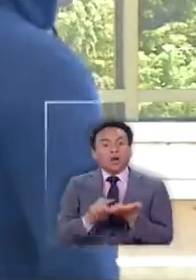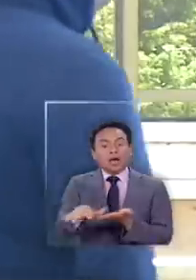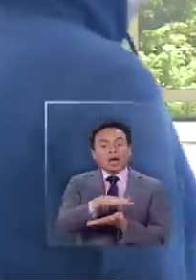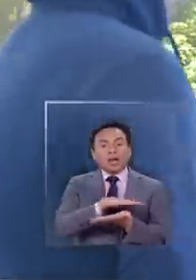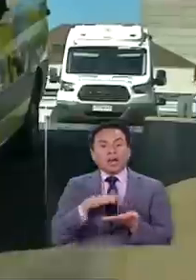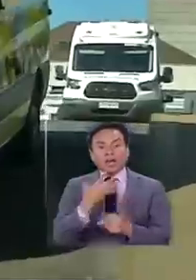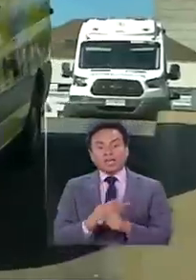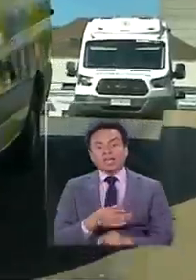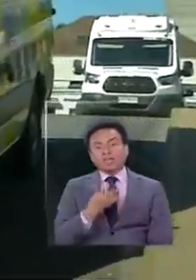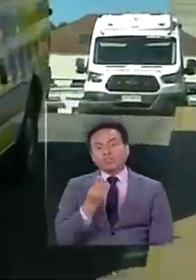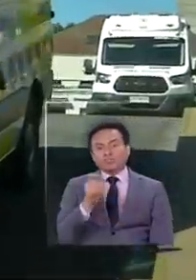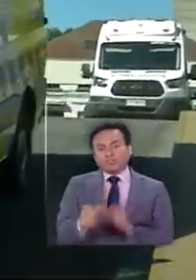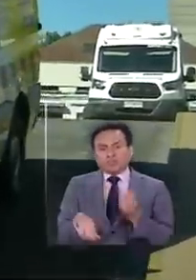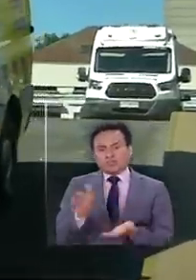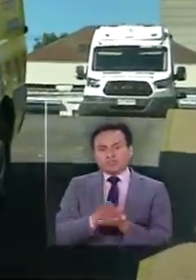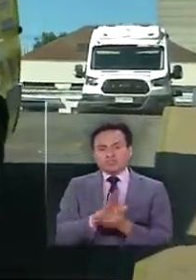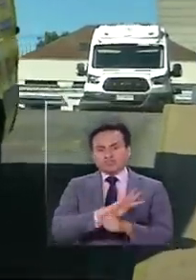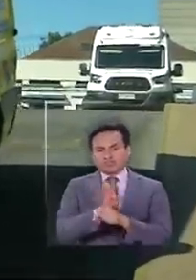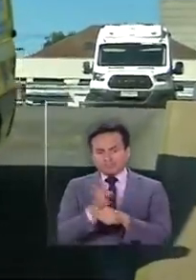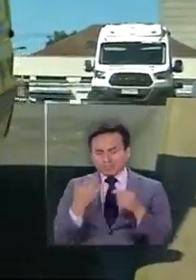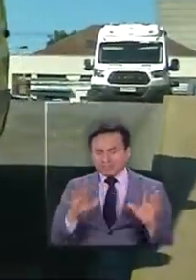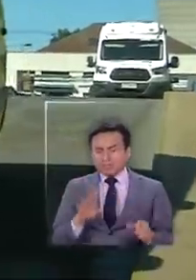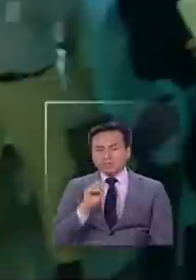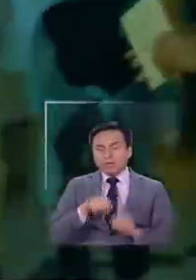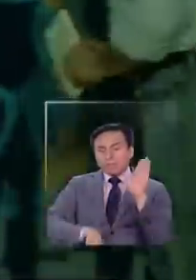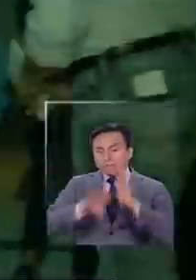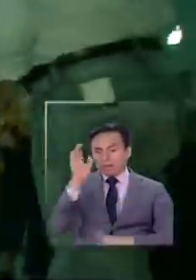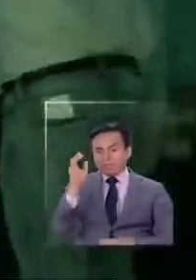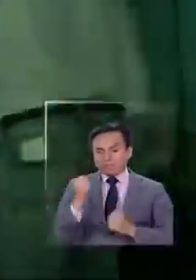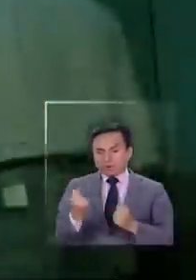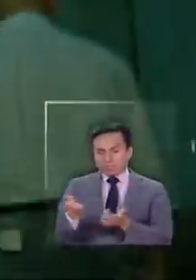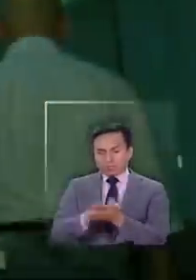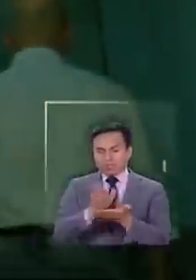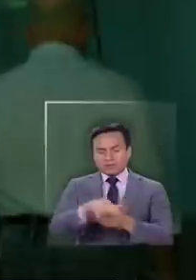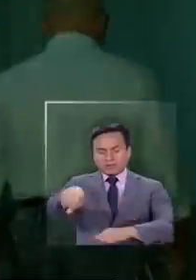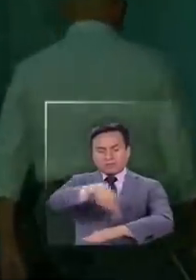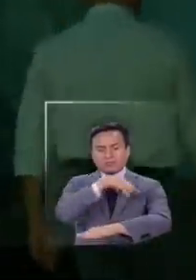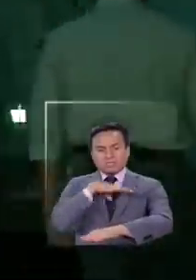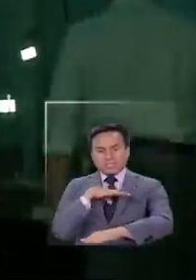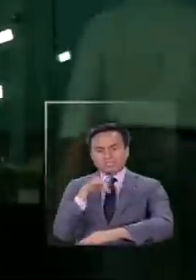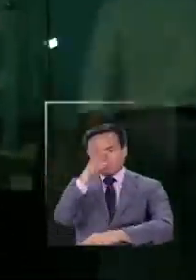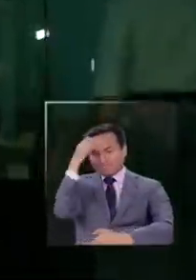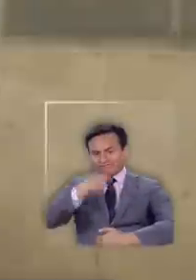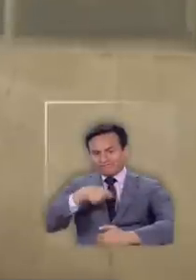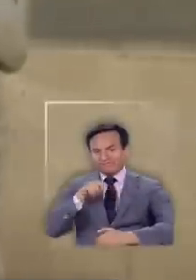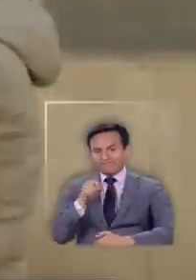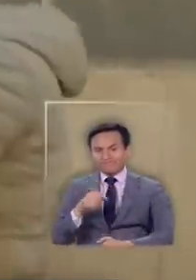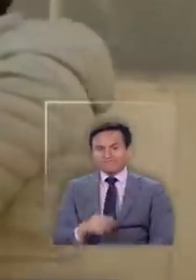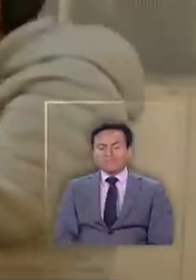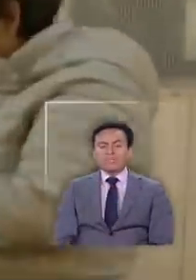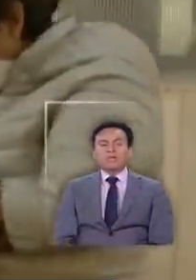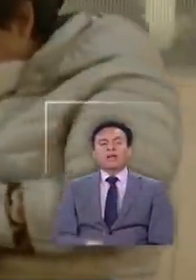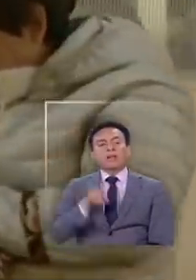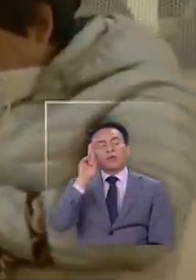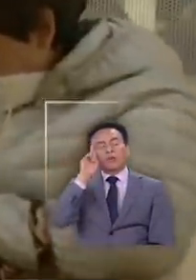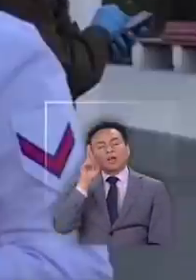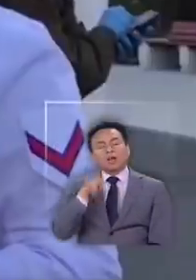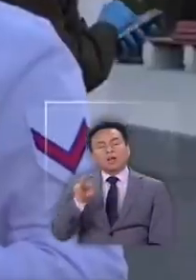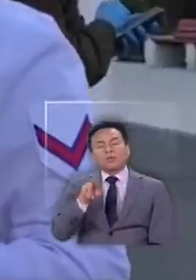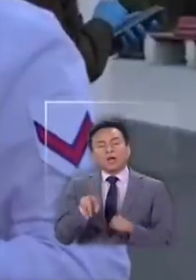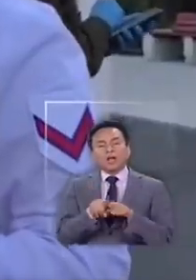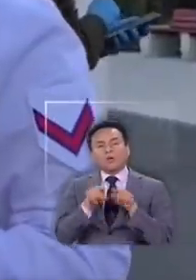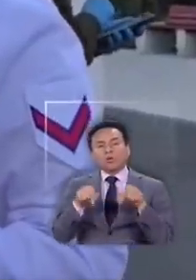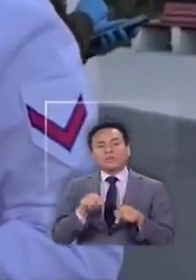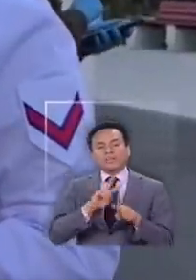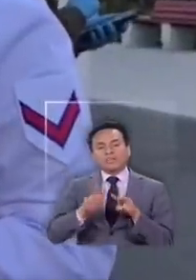14 fallecidos por COVID-19 la cifra más alta a nivel nacional recalcar que hoy día el único tratamiento